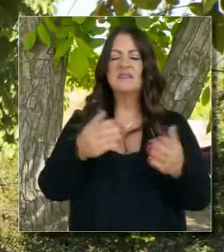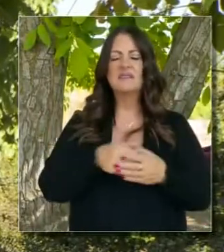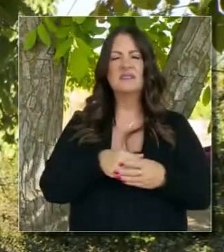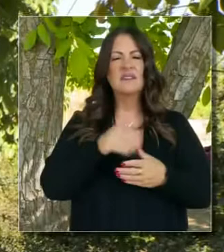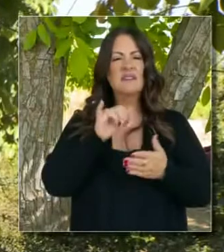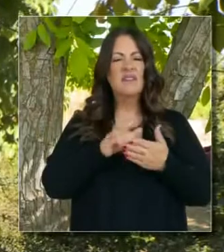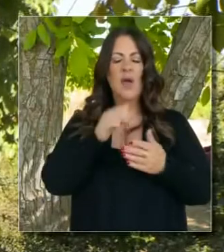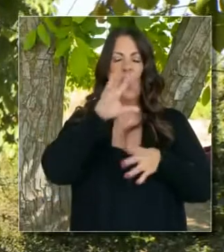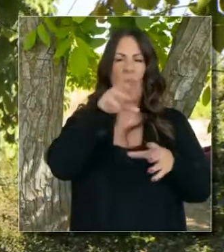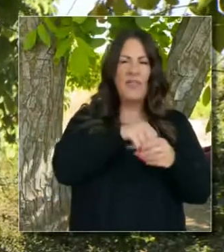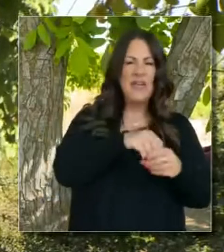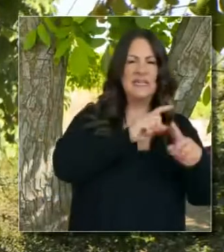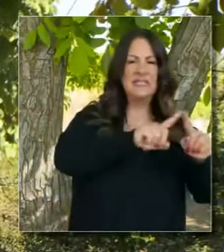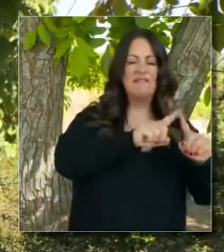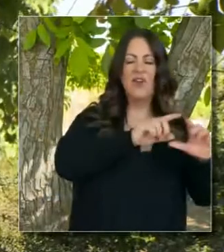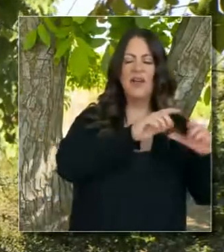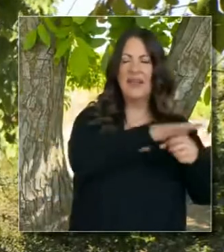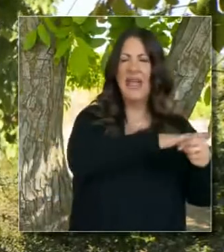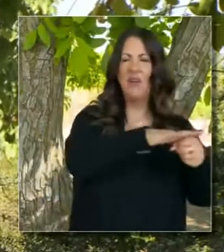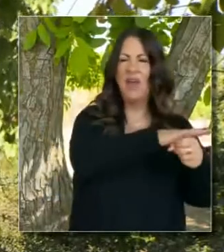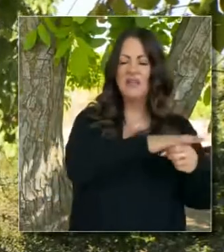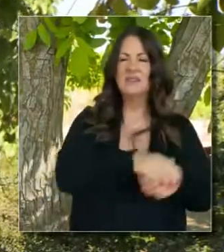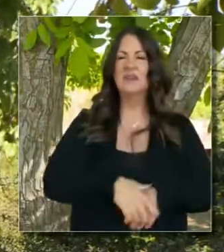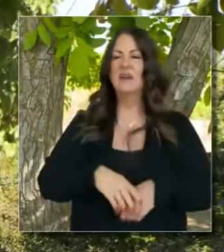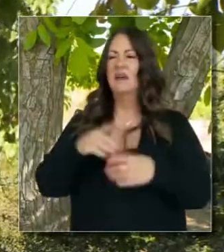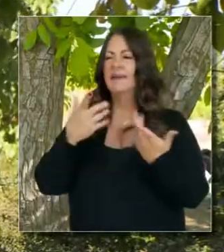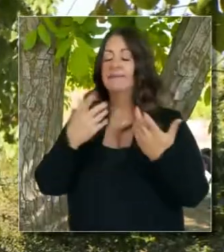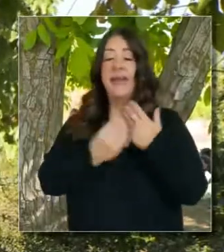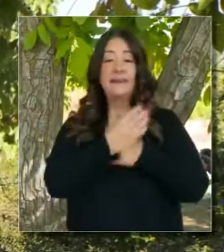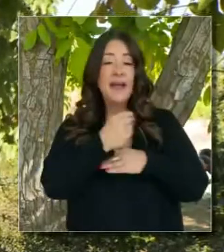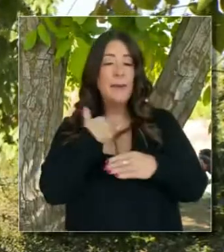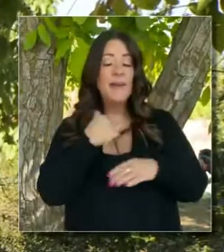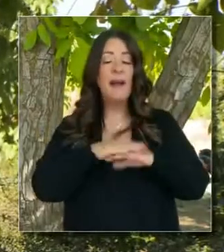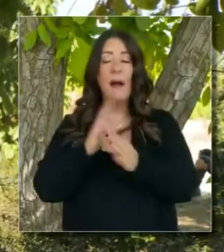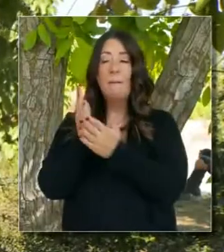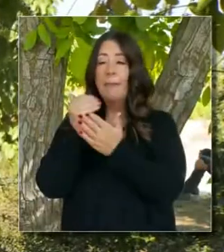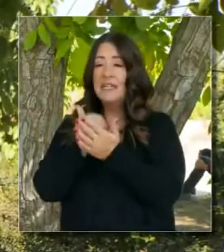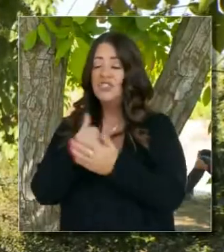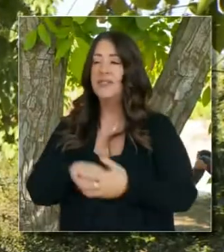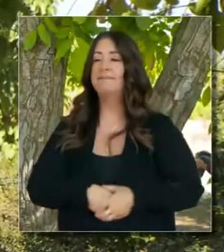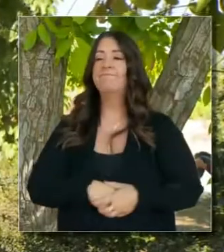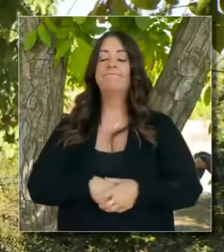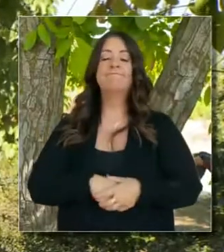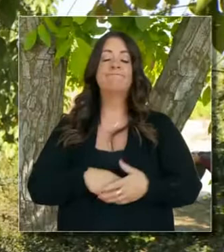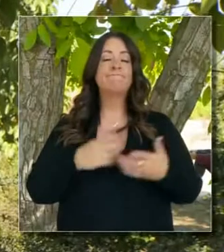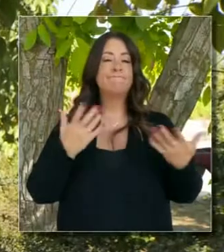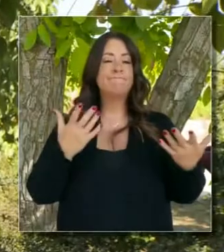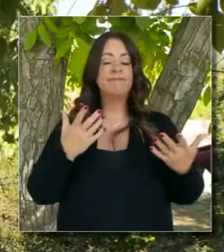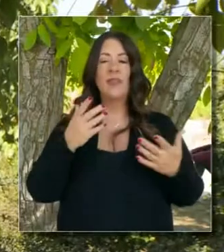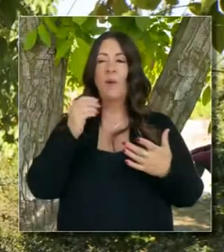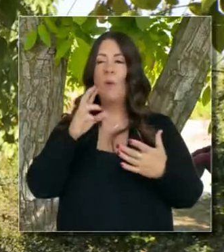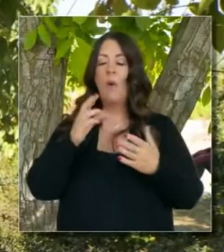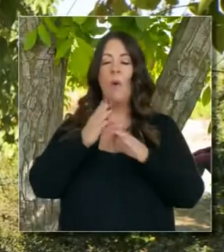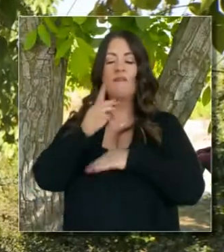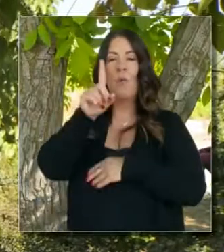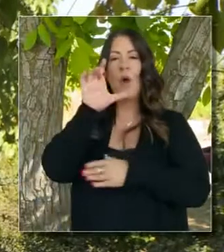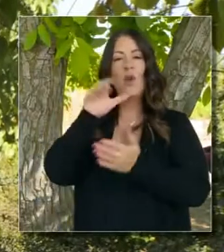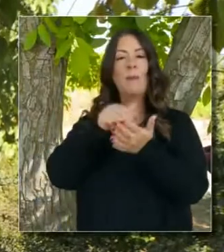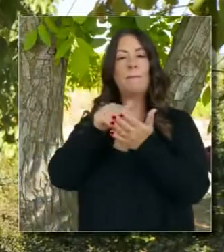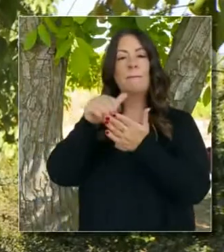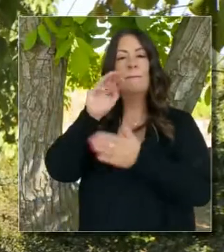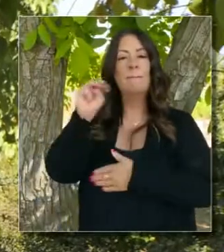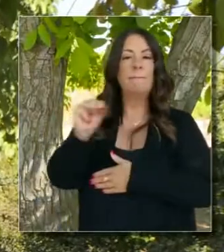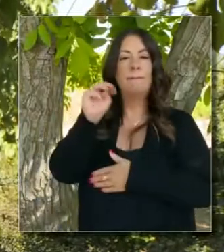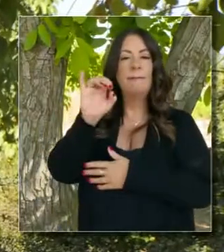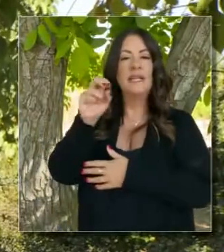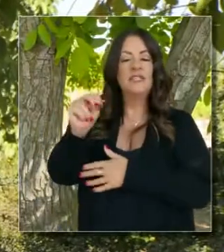implementación de muchas pautas en ciertos sectores. Y también nos han guiado en el proceso de crear el presupuesto para